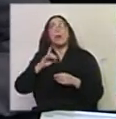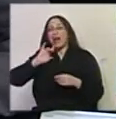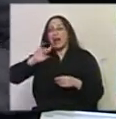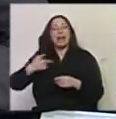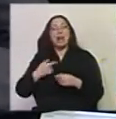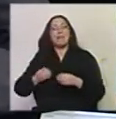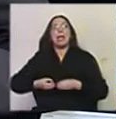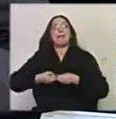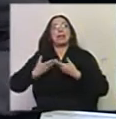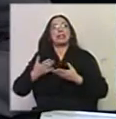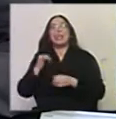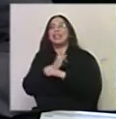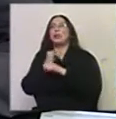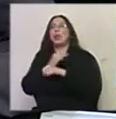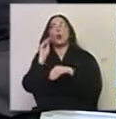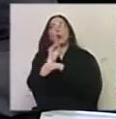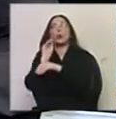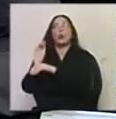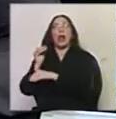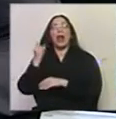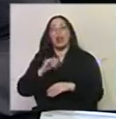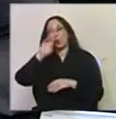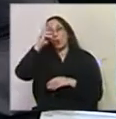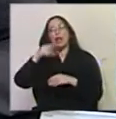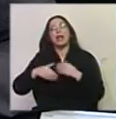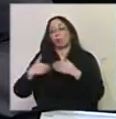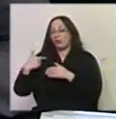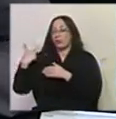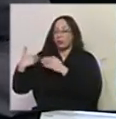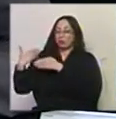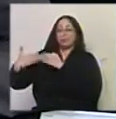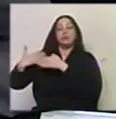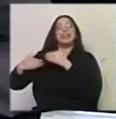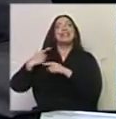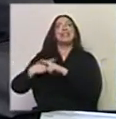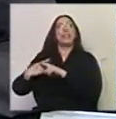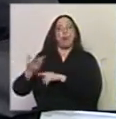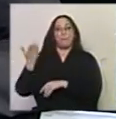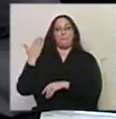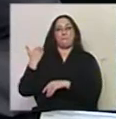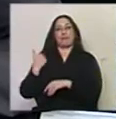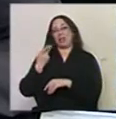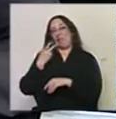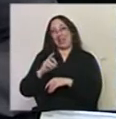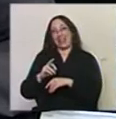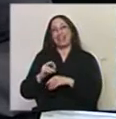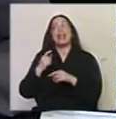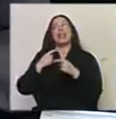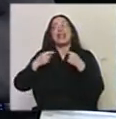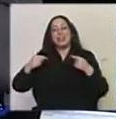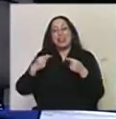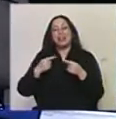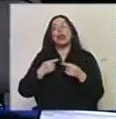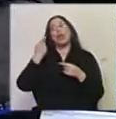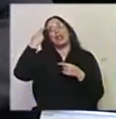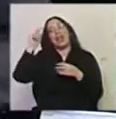expresión de instituciones culturales en nuestro país, que ha tenido después a lo largo del siglo pasado, del siglo XX, distintos mojones en cuanto a